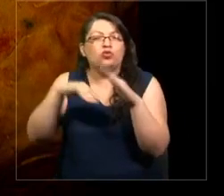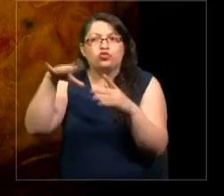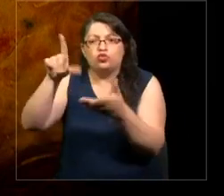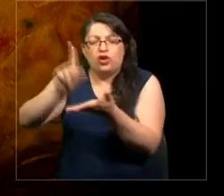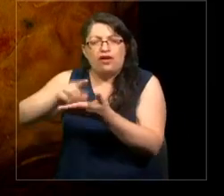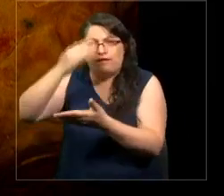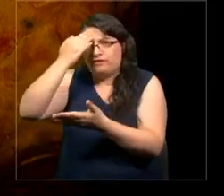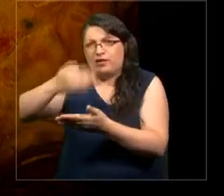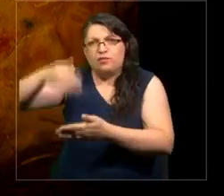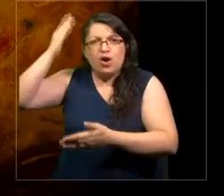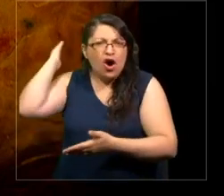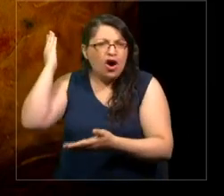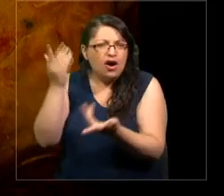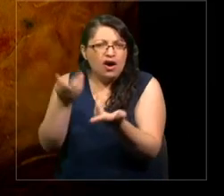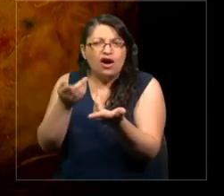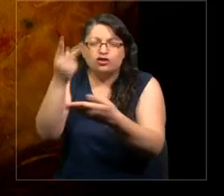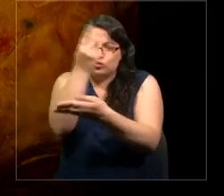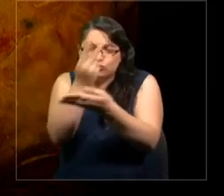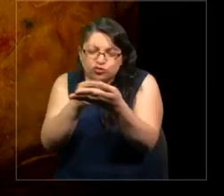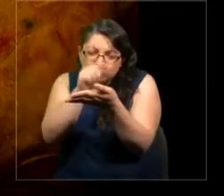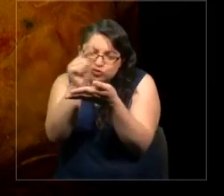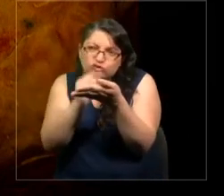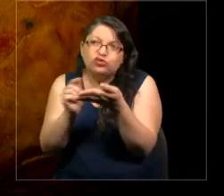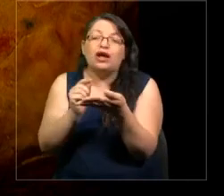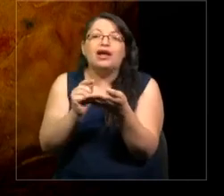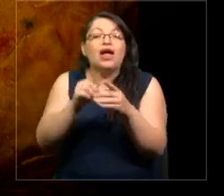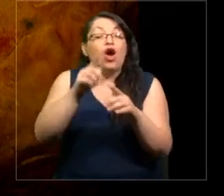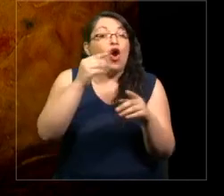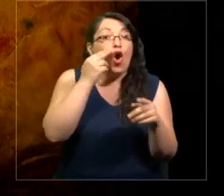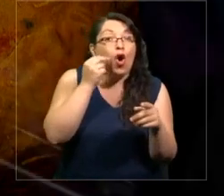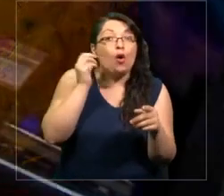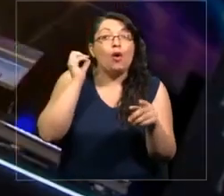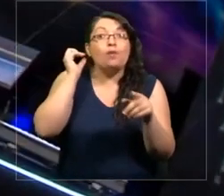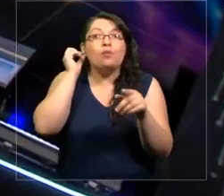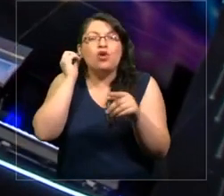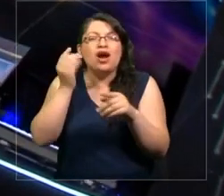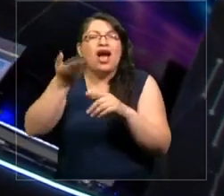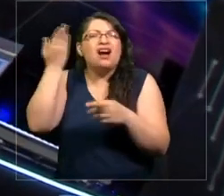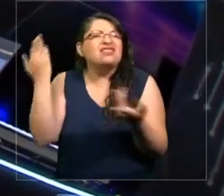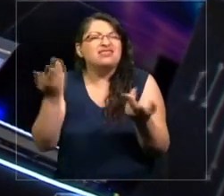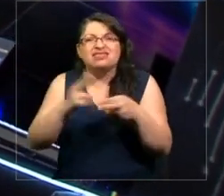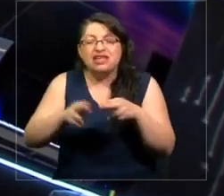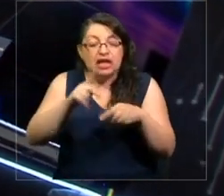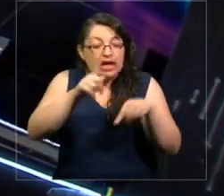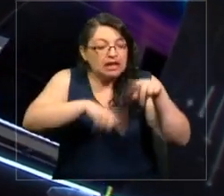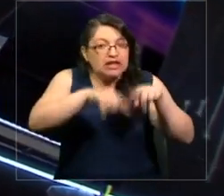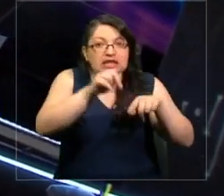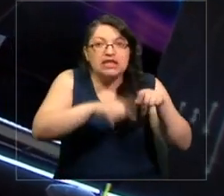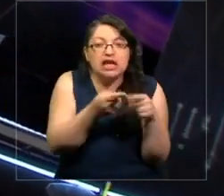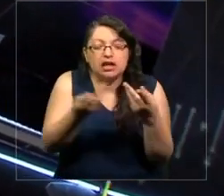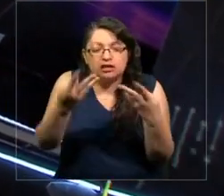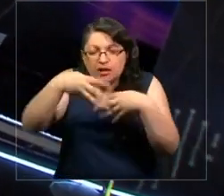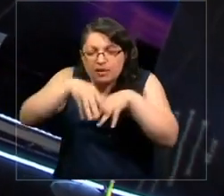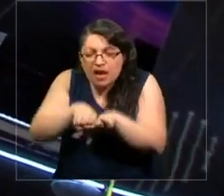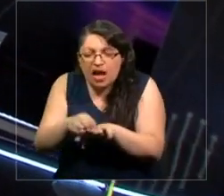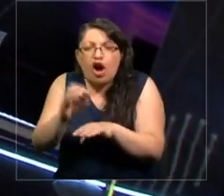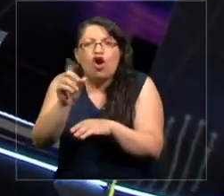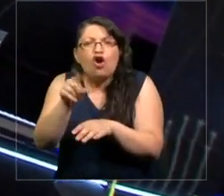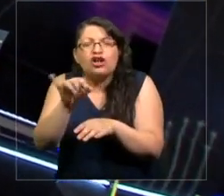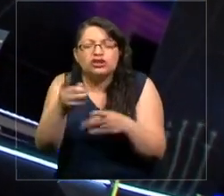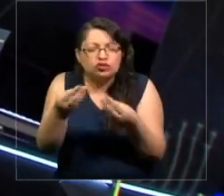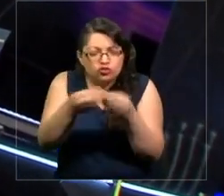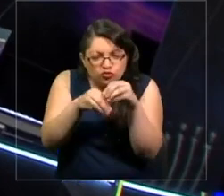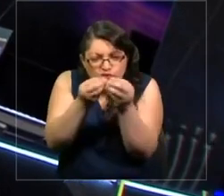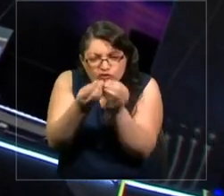Ahí algún día, un buen día, un grupo de hombres y mujeres decidieron mezclar tierra, óxido y empezaron a jugar con las